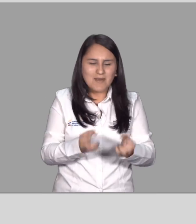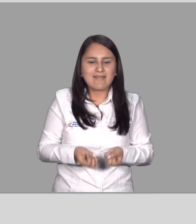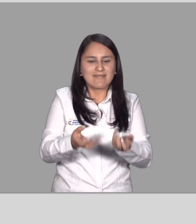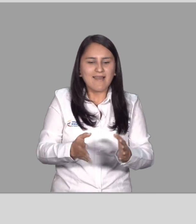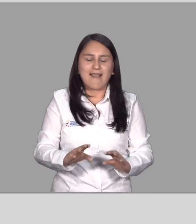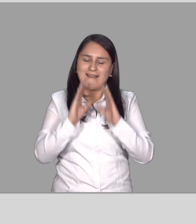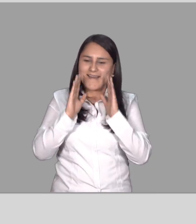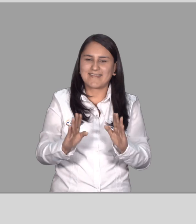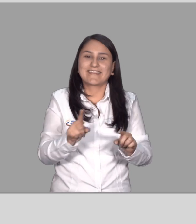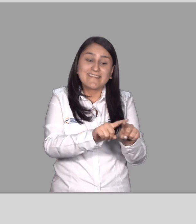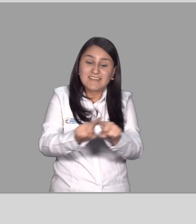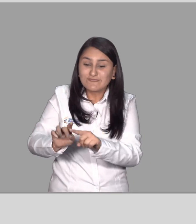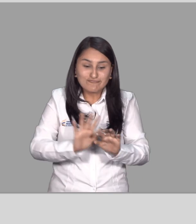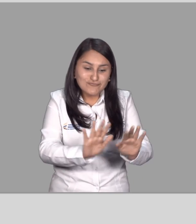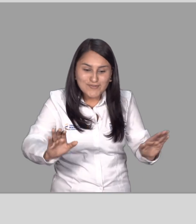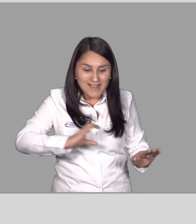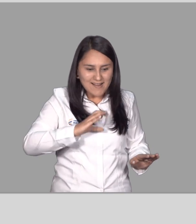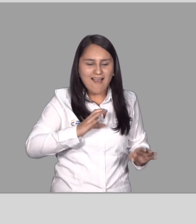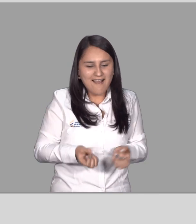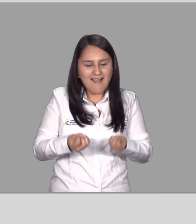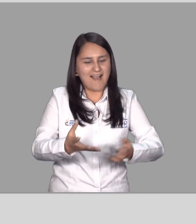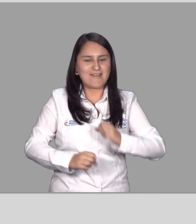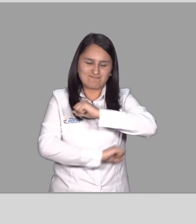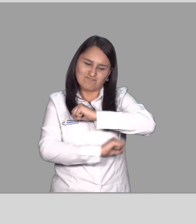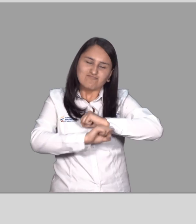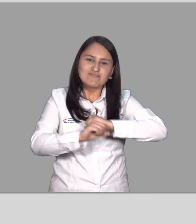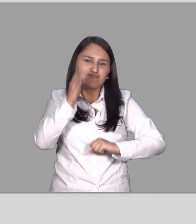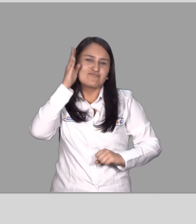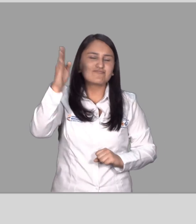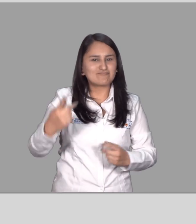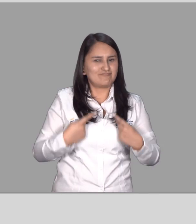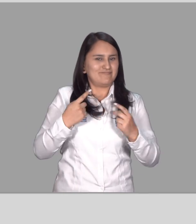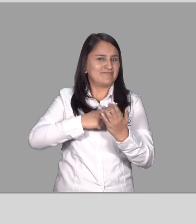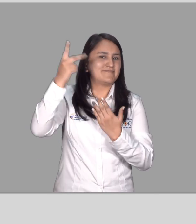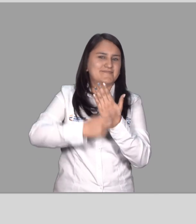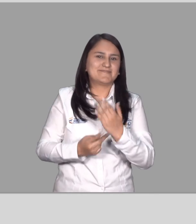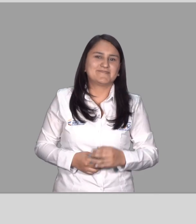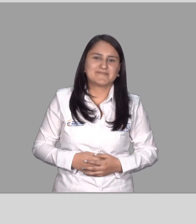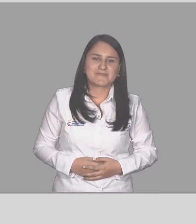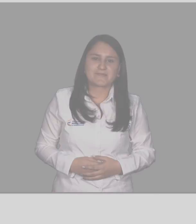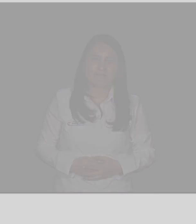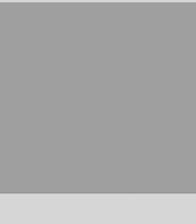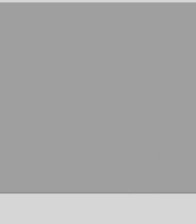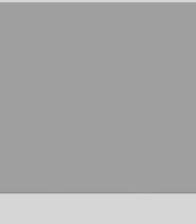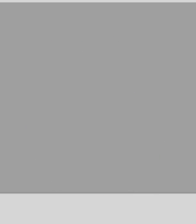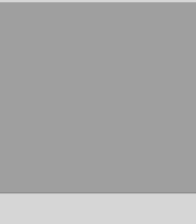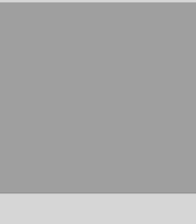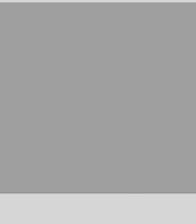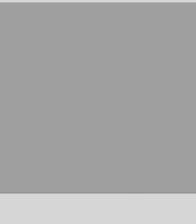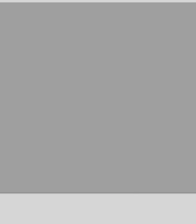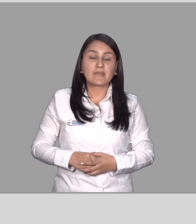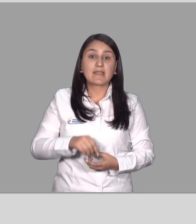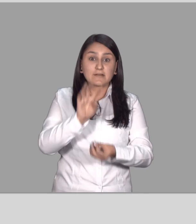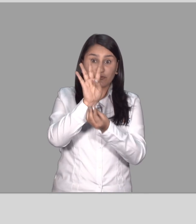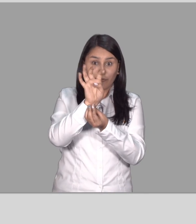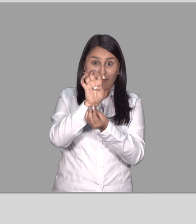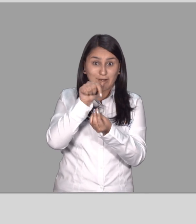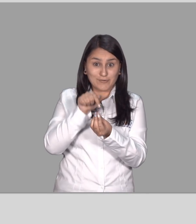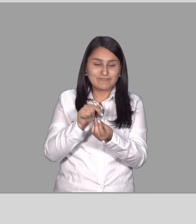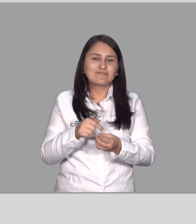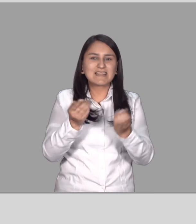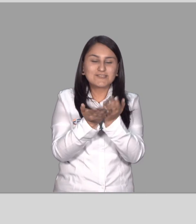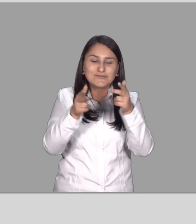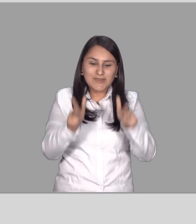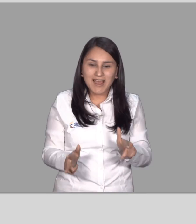ajustes razonables Que permiten atender la diferencia Y fortalecer su proyecto de vida En grado